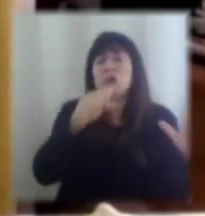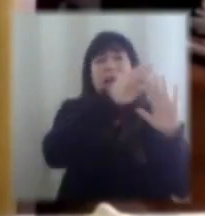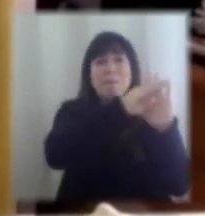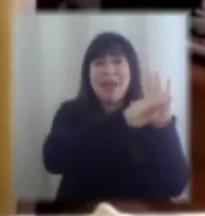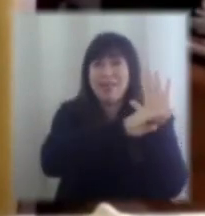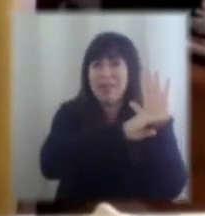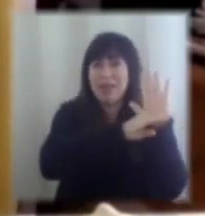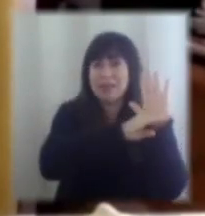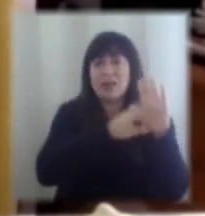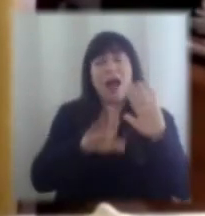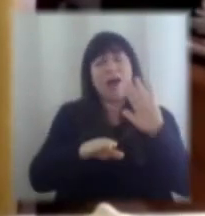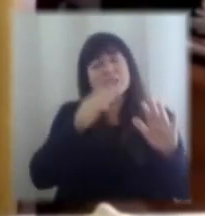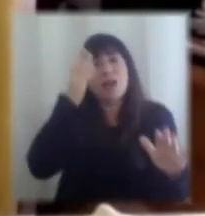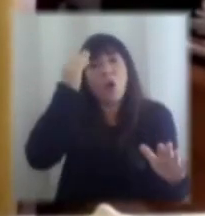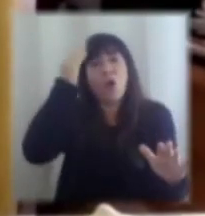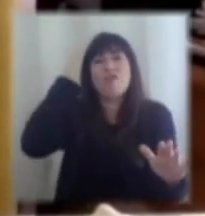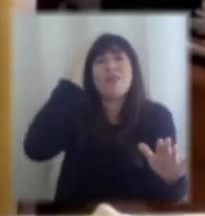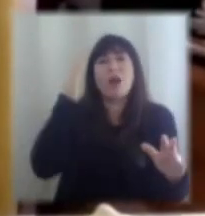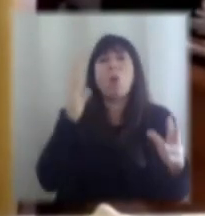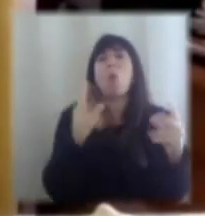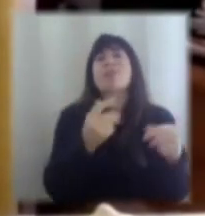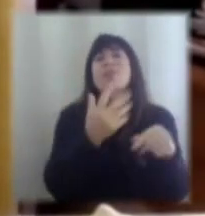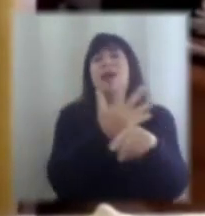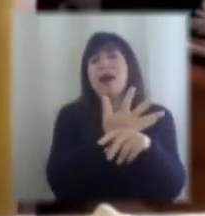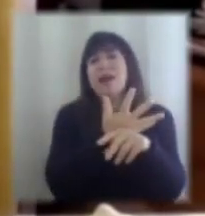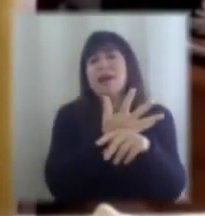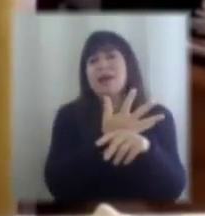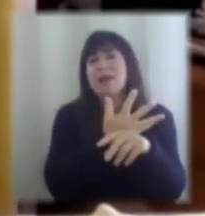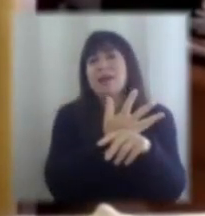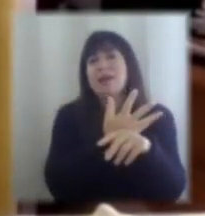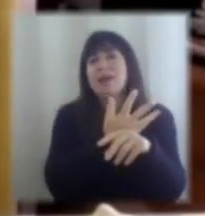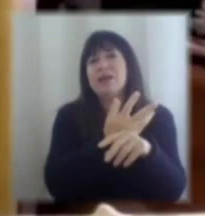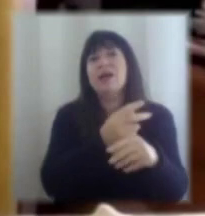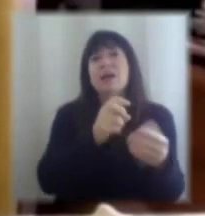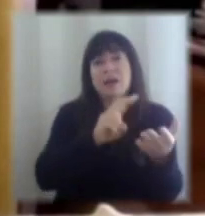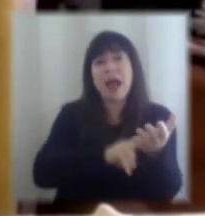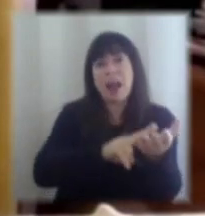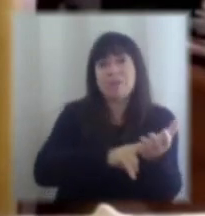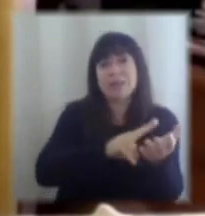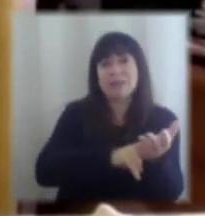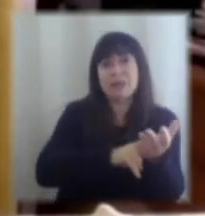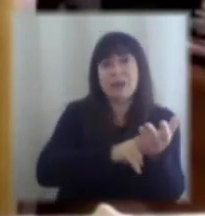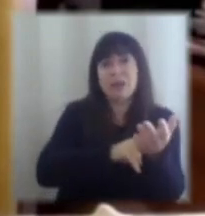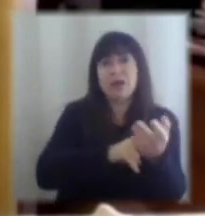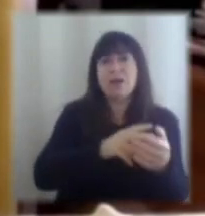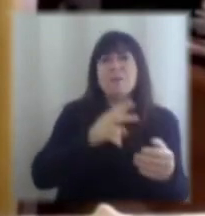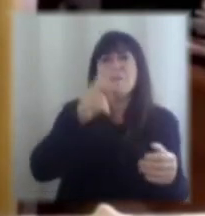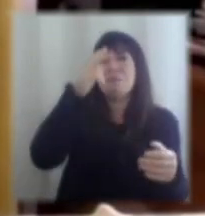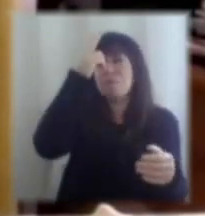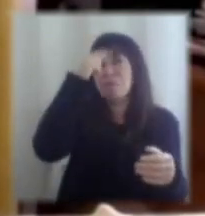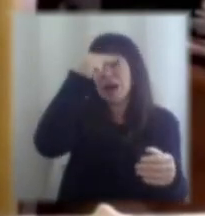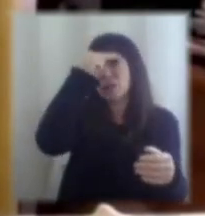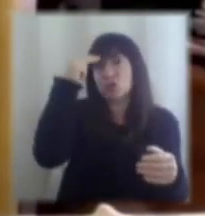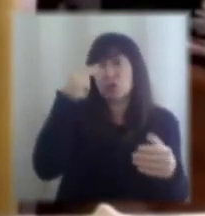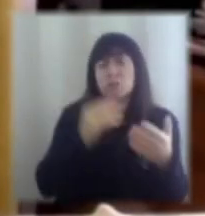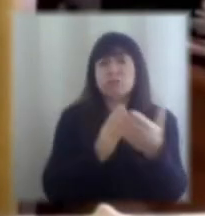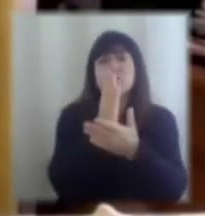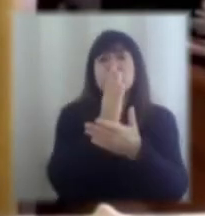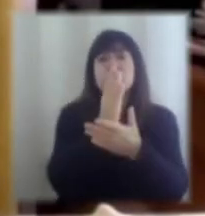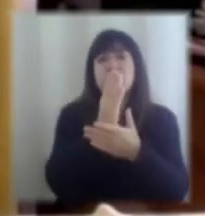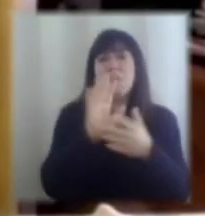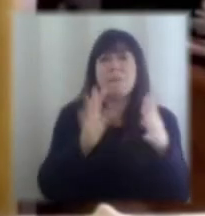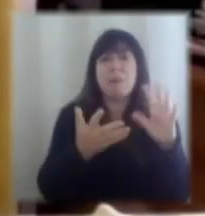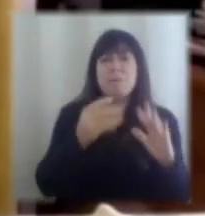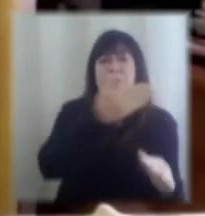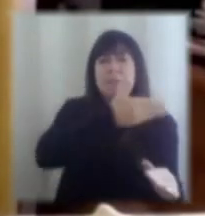se olvida. ¿Cuántas han sido? O sea, realmente desde mediados de marzo cuando nos usamos el primer plan económico de